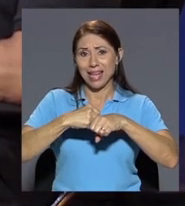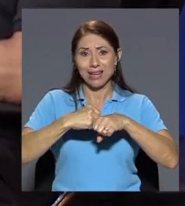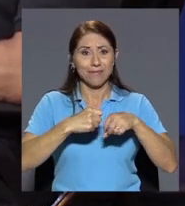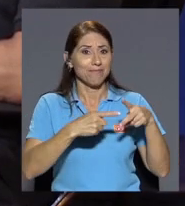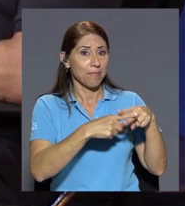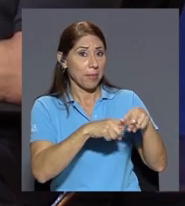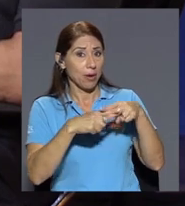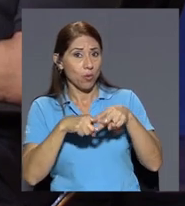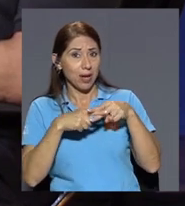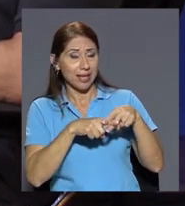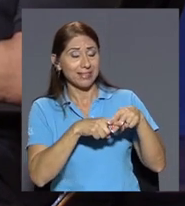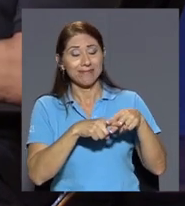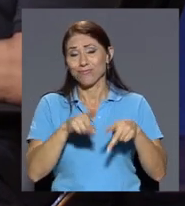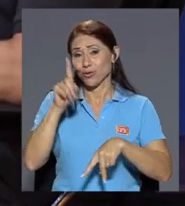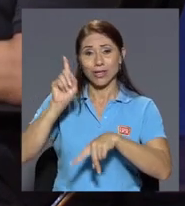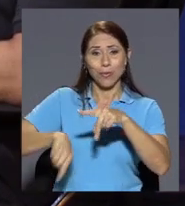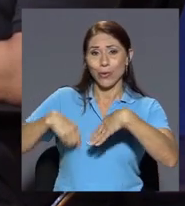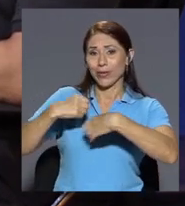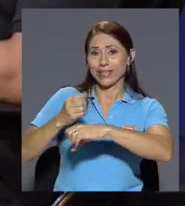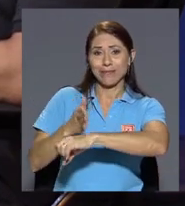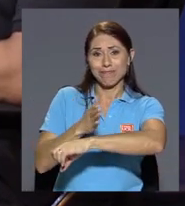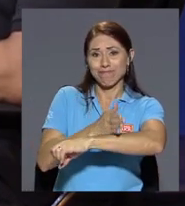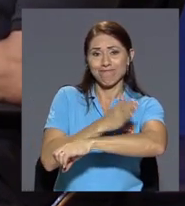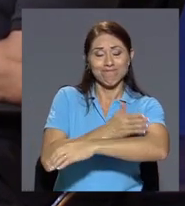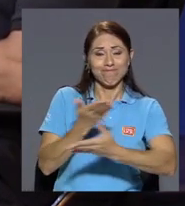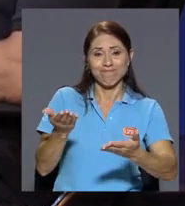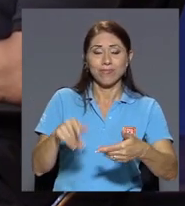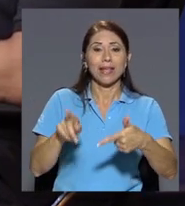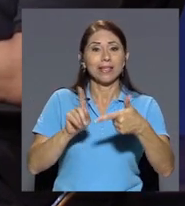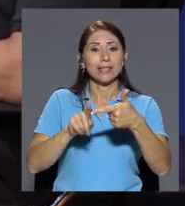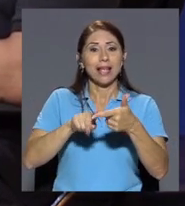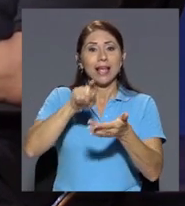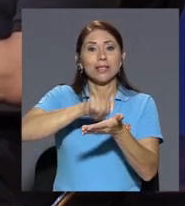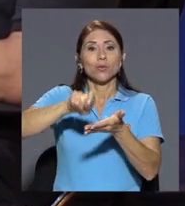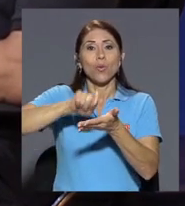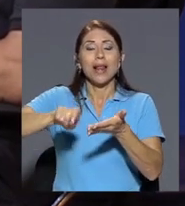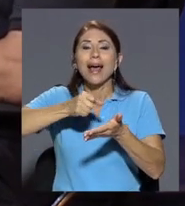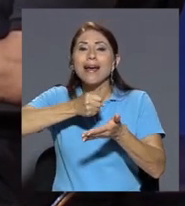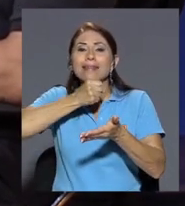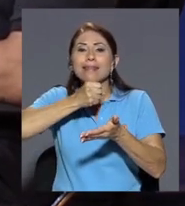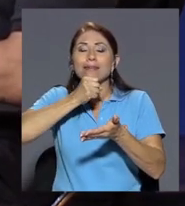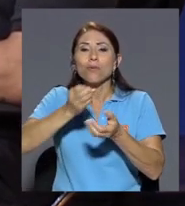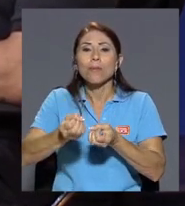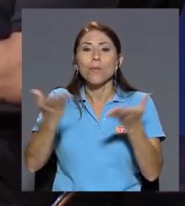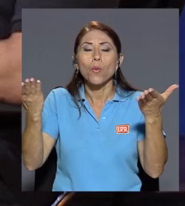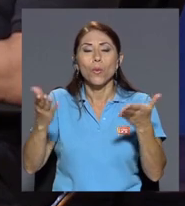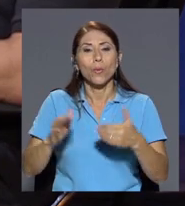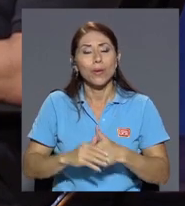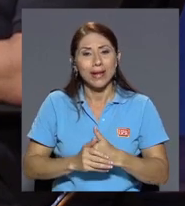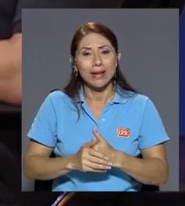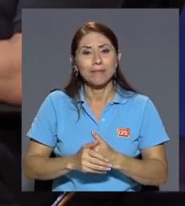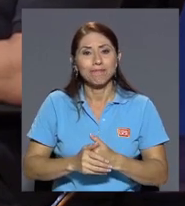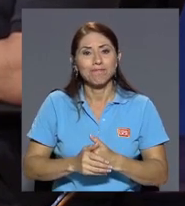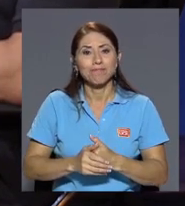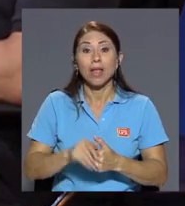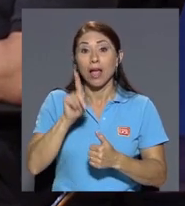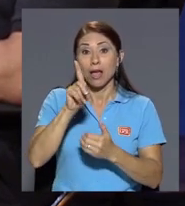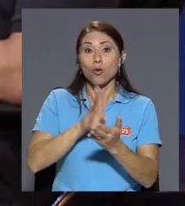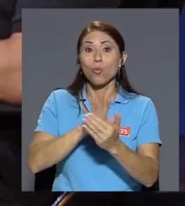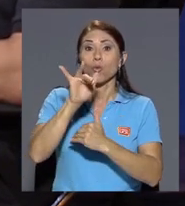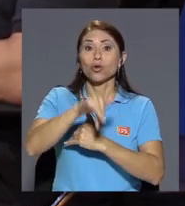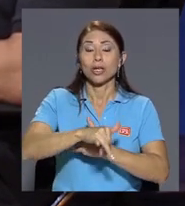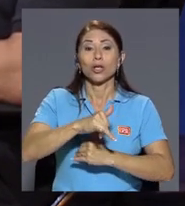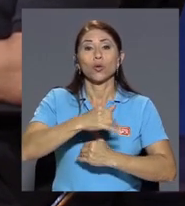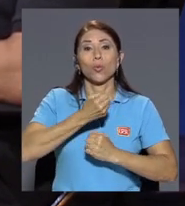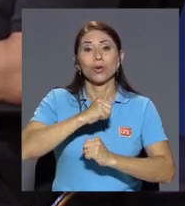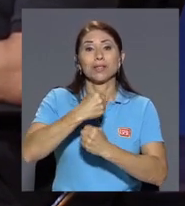las que realmente necesita está la escuela antigua escuela pública que hay un proyecto municipal